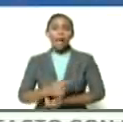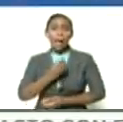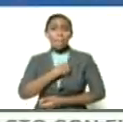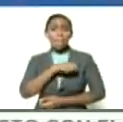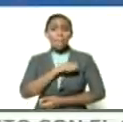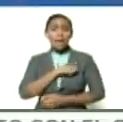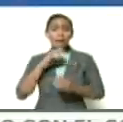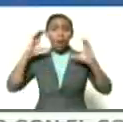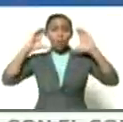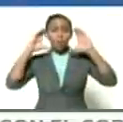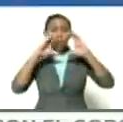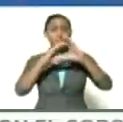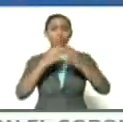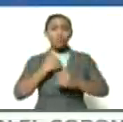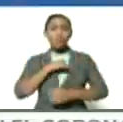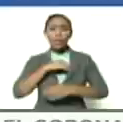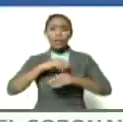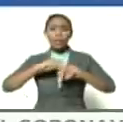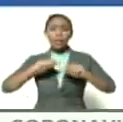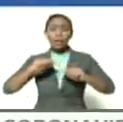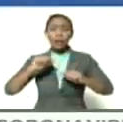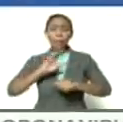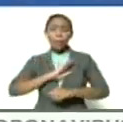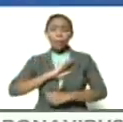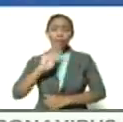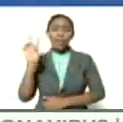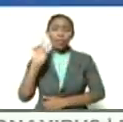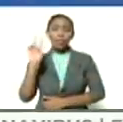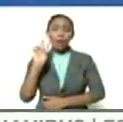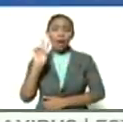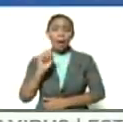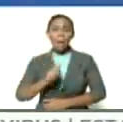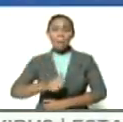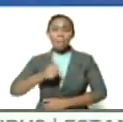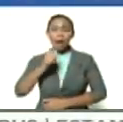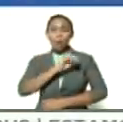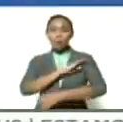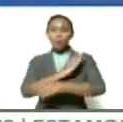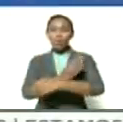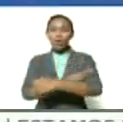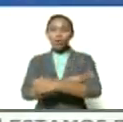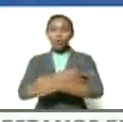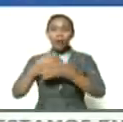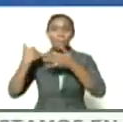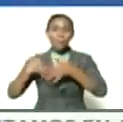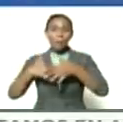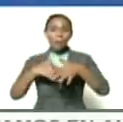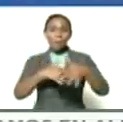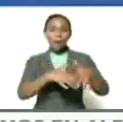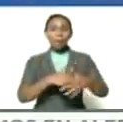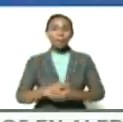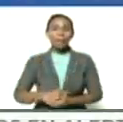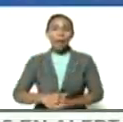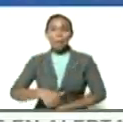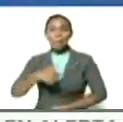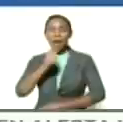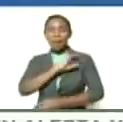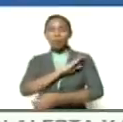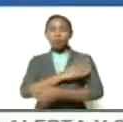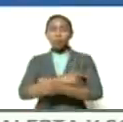concentró en nuestra tierra venezolana las más poderosas tropas las más